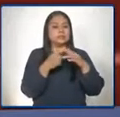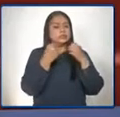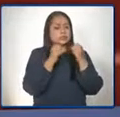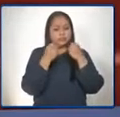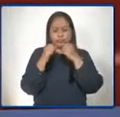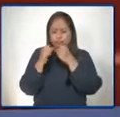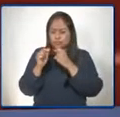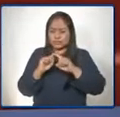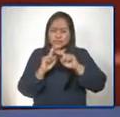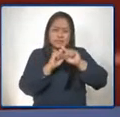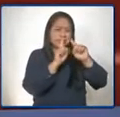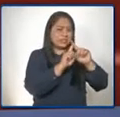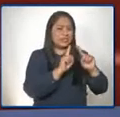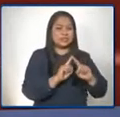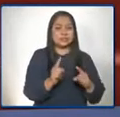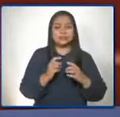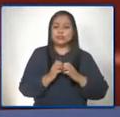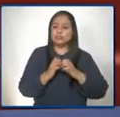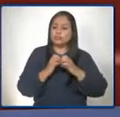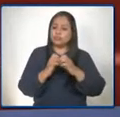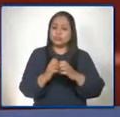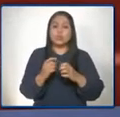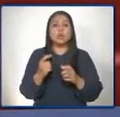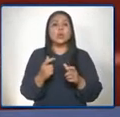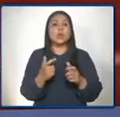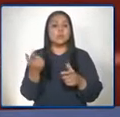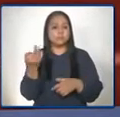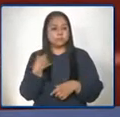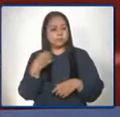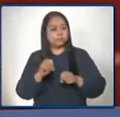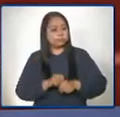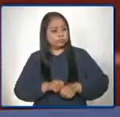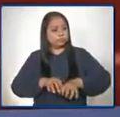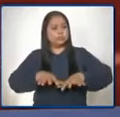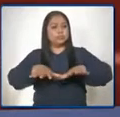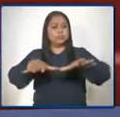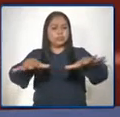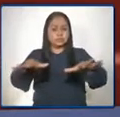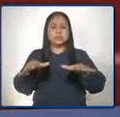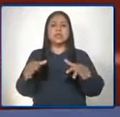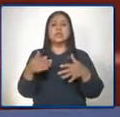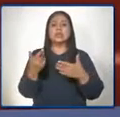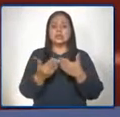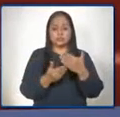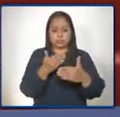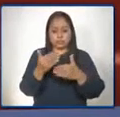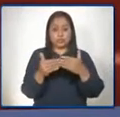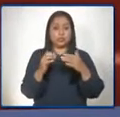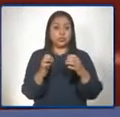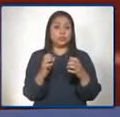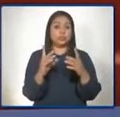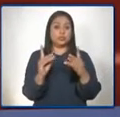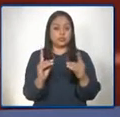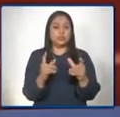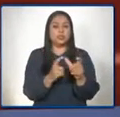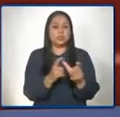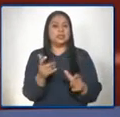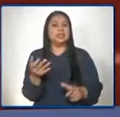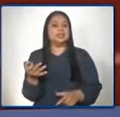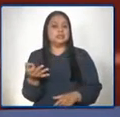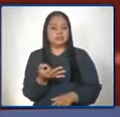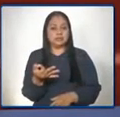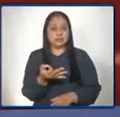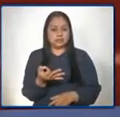para poder llegar con calidad a en todos los procesos que está vinculado al Ministerio de